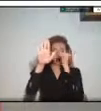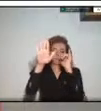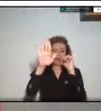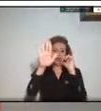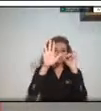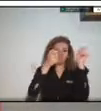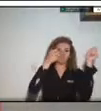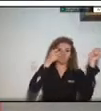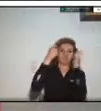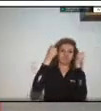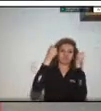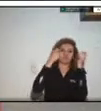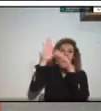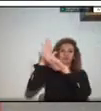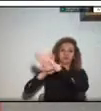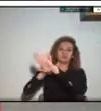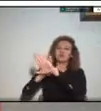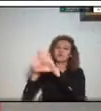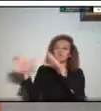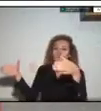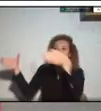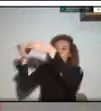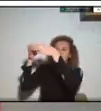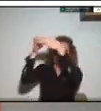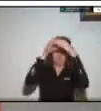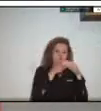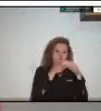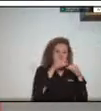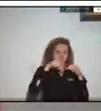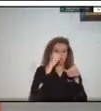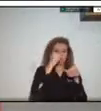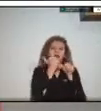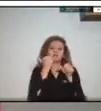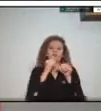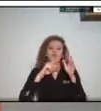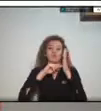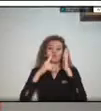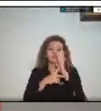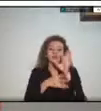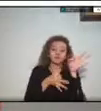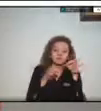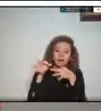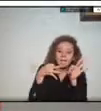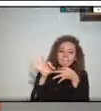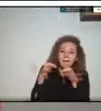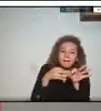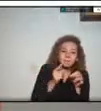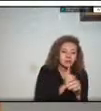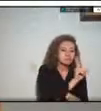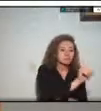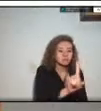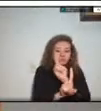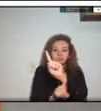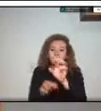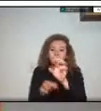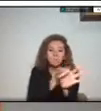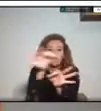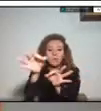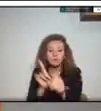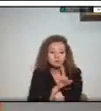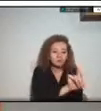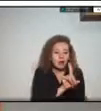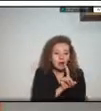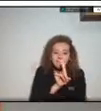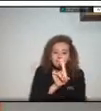equipo de asesores técnicos y entonces que van a estar durante o recorriendo los diferentes municipios y dando esa